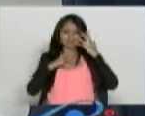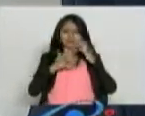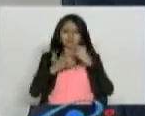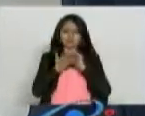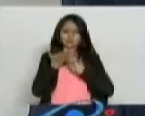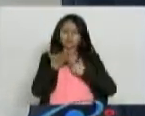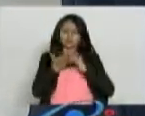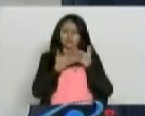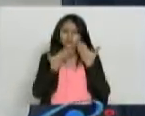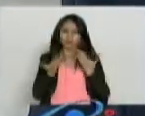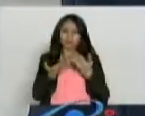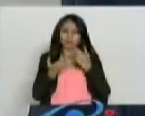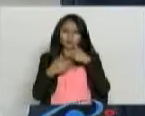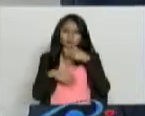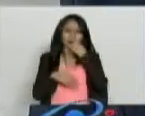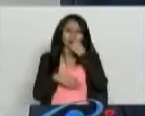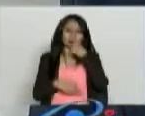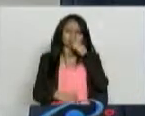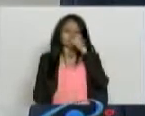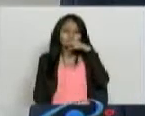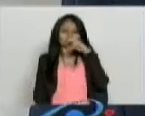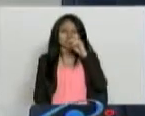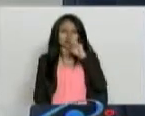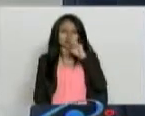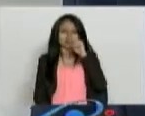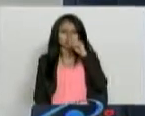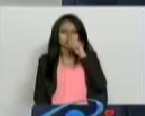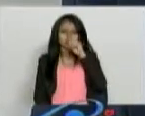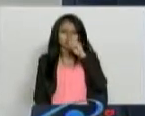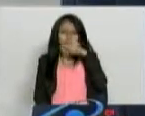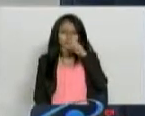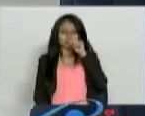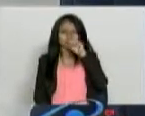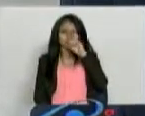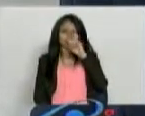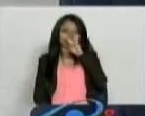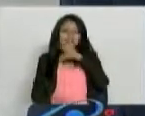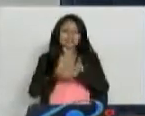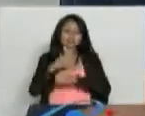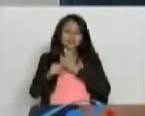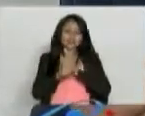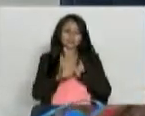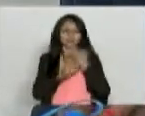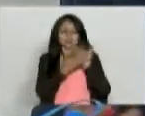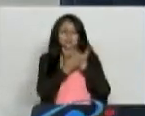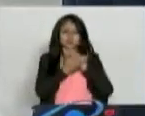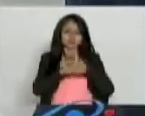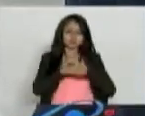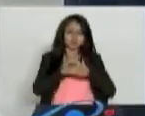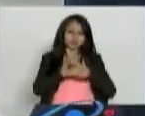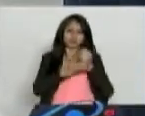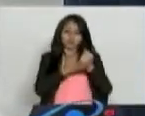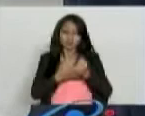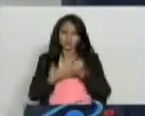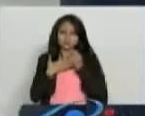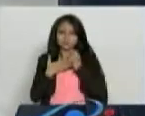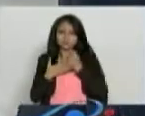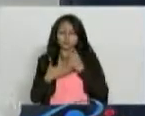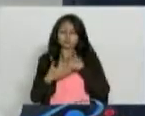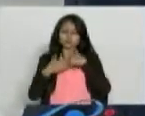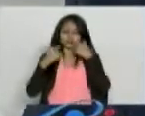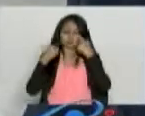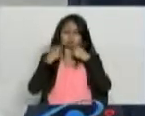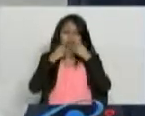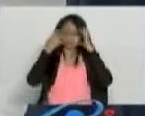recomendable es tomar el alendronato durante tres años? ¿Cómo me lo recomiendo el médico? Y si es posible reemplazarlo con